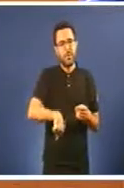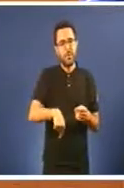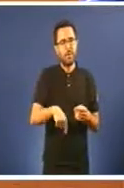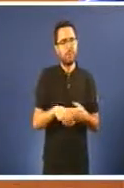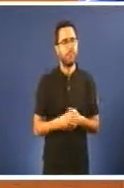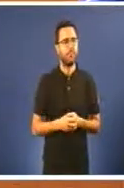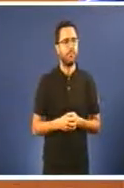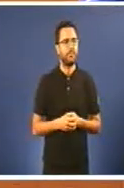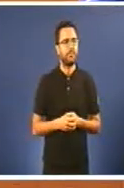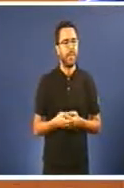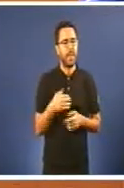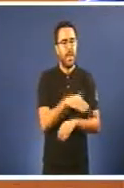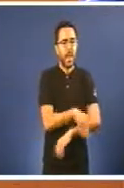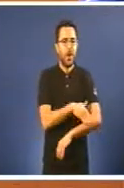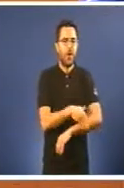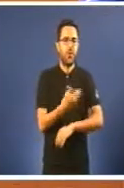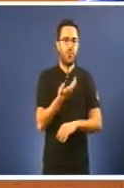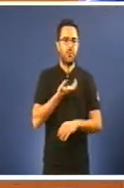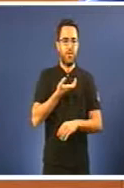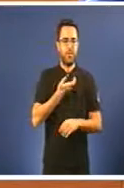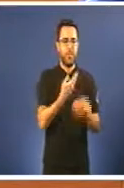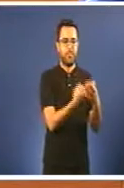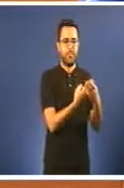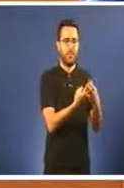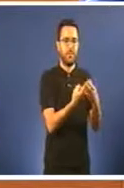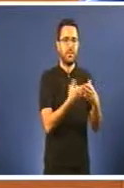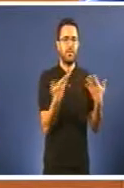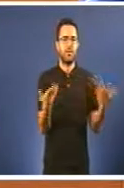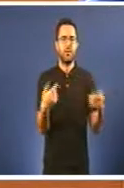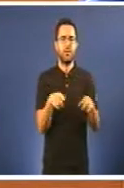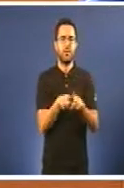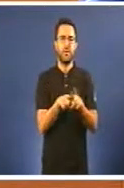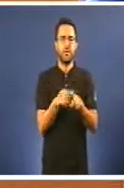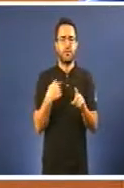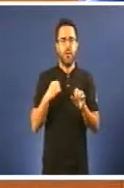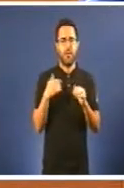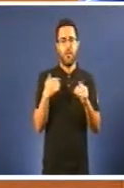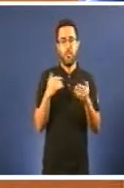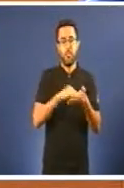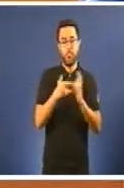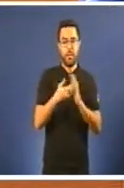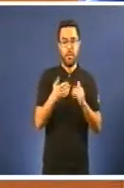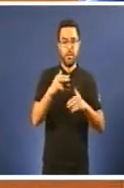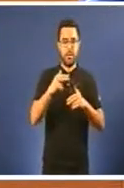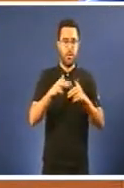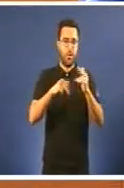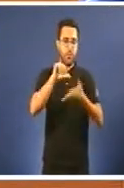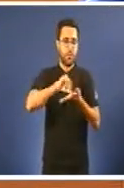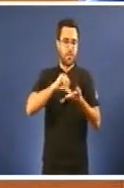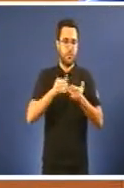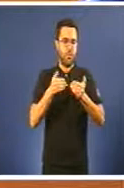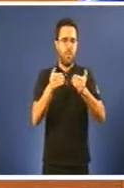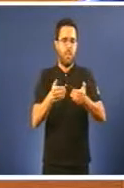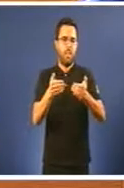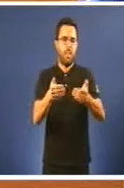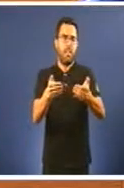que o Goberno municipal e o Partito tamén retrasou durante anos o plan de urbanización e reparcelación por